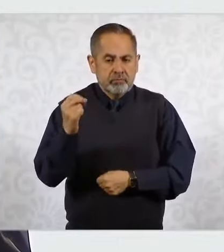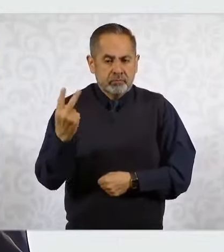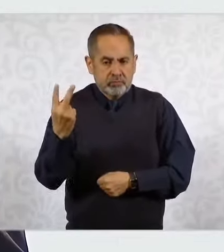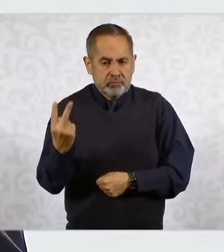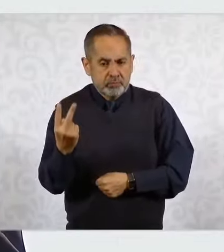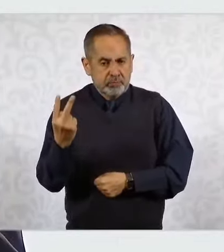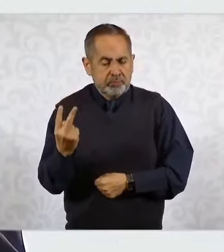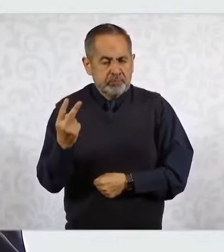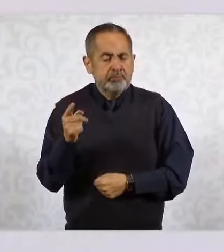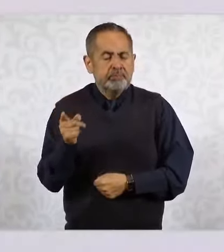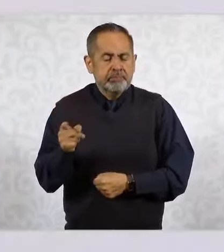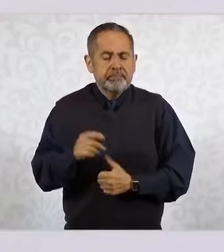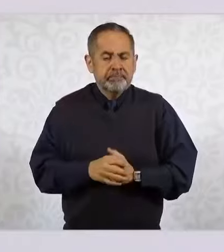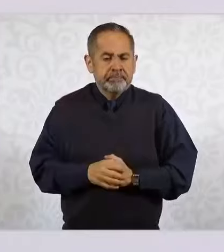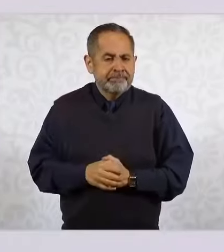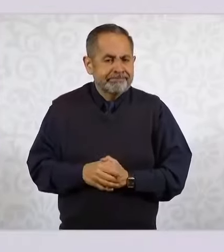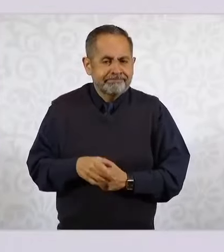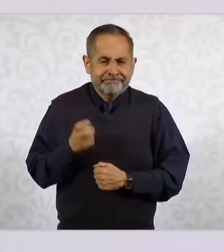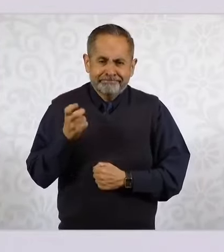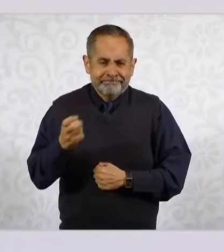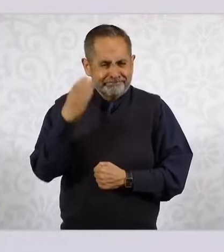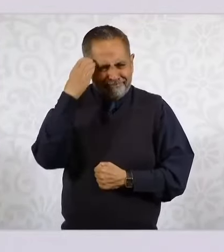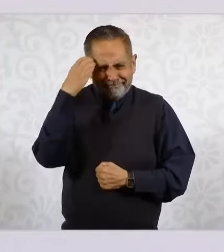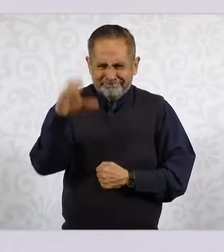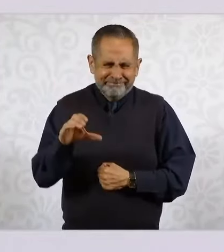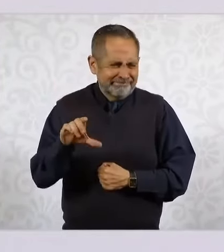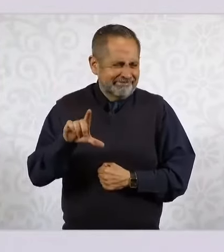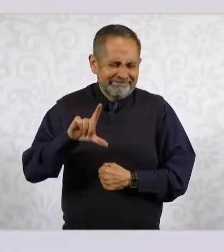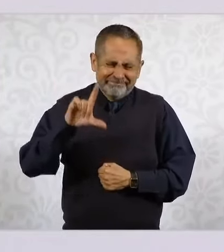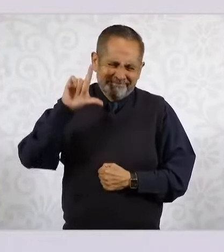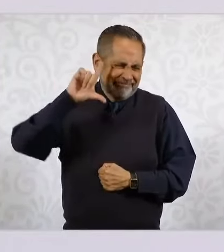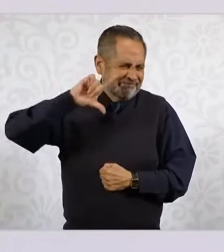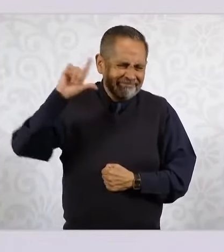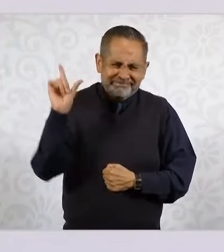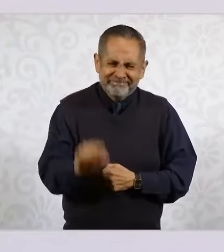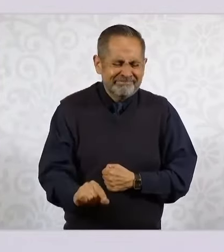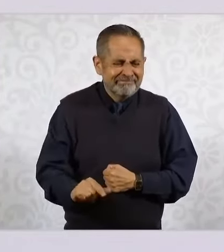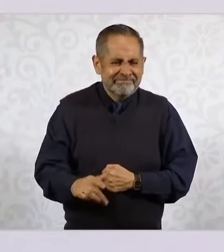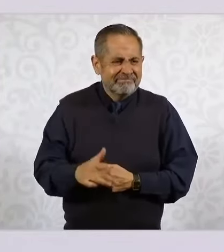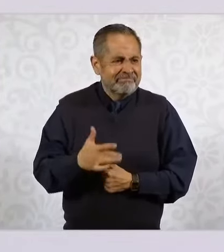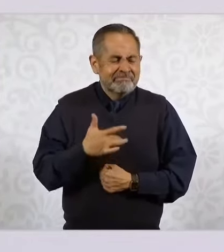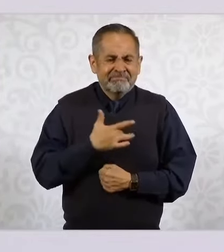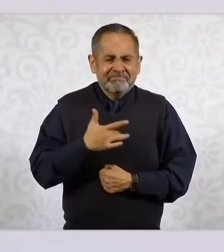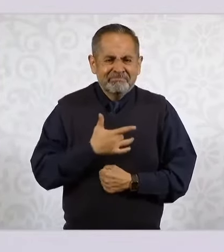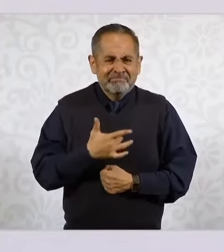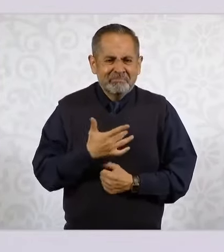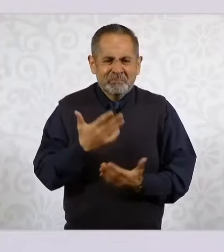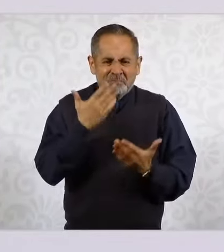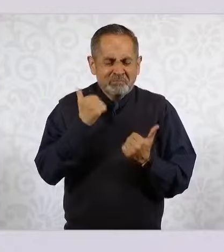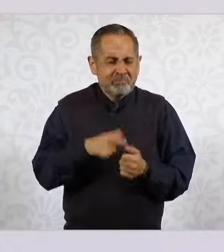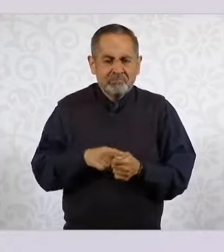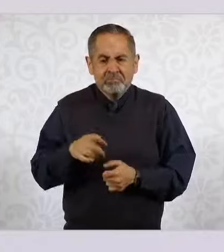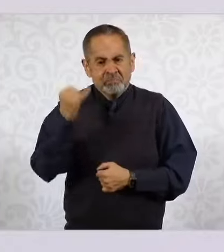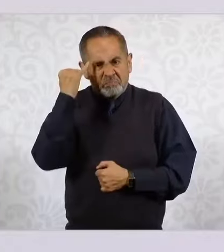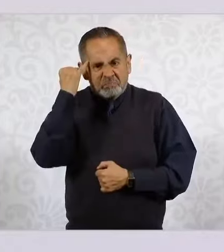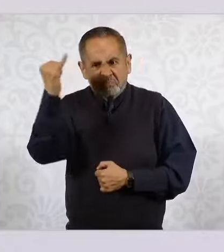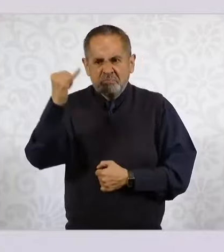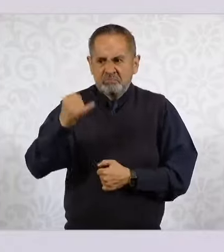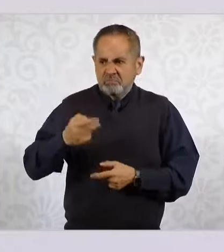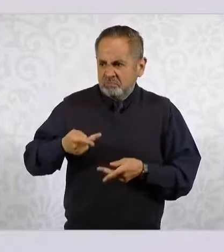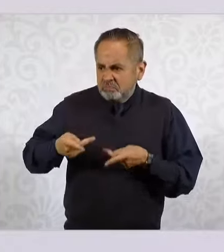Este crimen de lesa humanidad fue ideado, ejecutado y